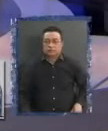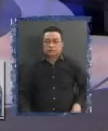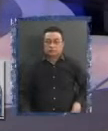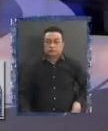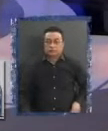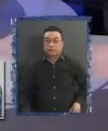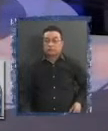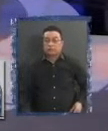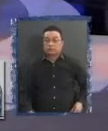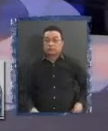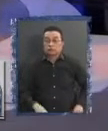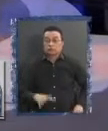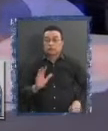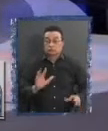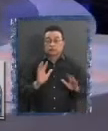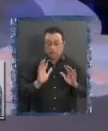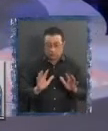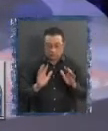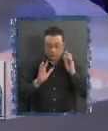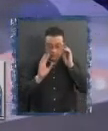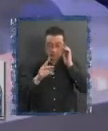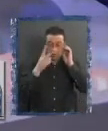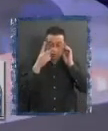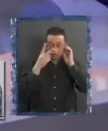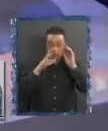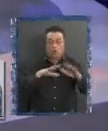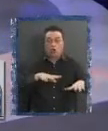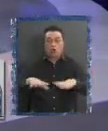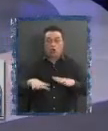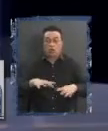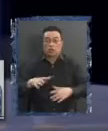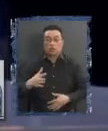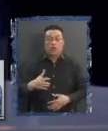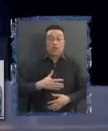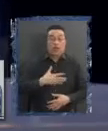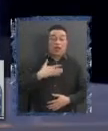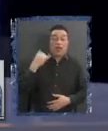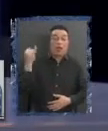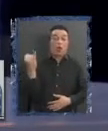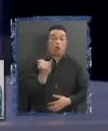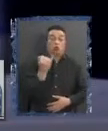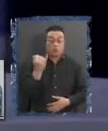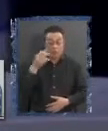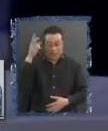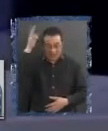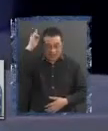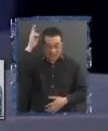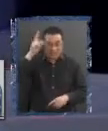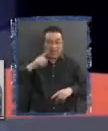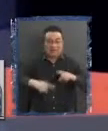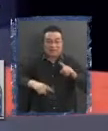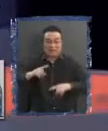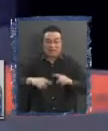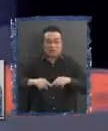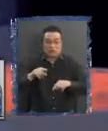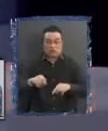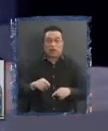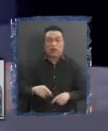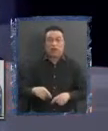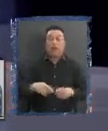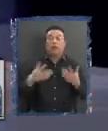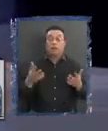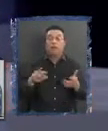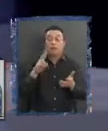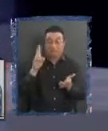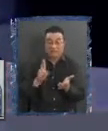Por favor. Mira, dos cosas respecto de la autonomía indígena territorial o territorial indígena, que de verdad